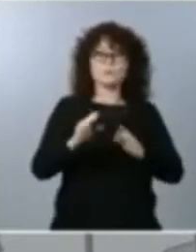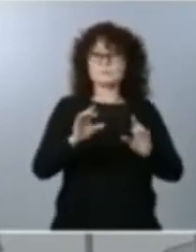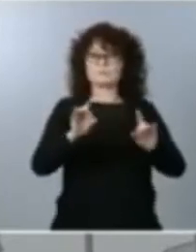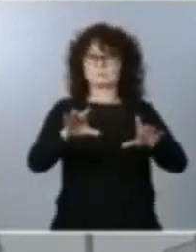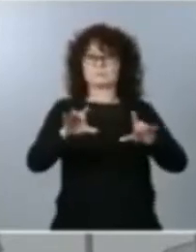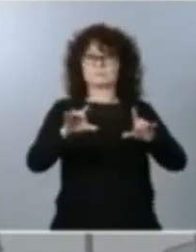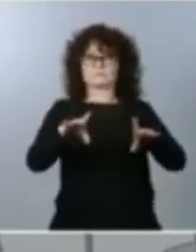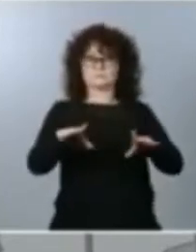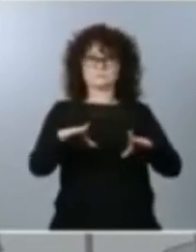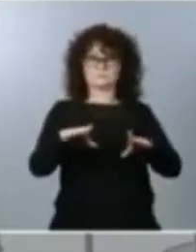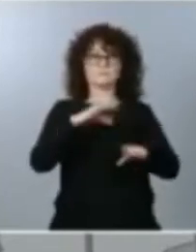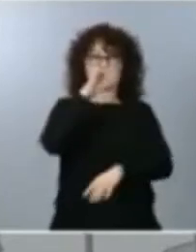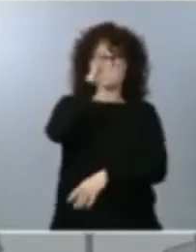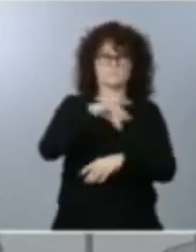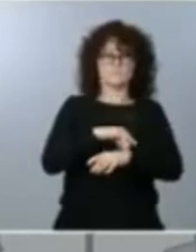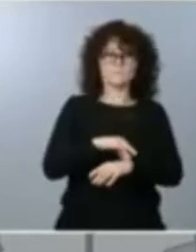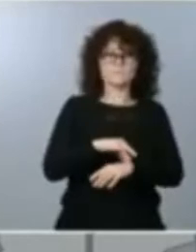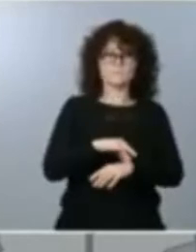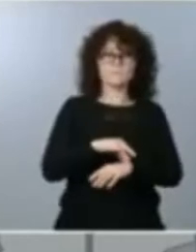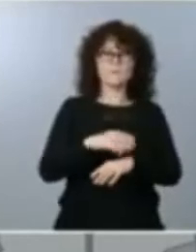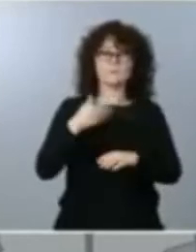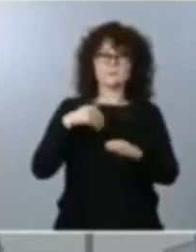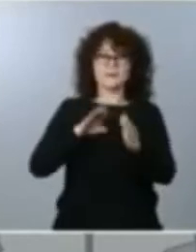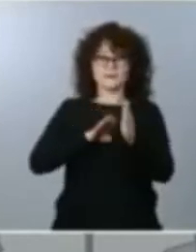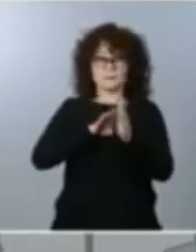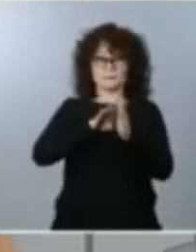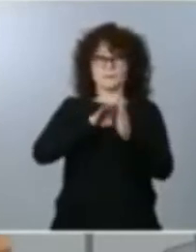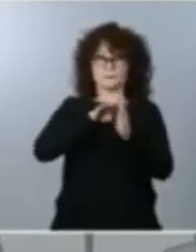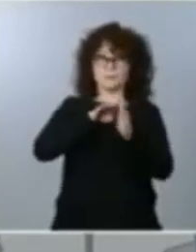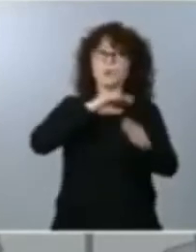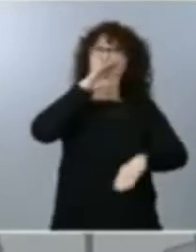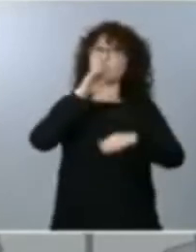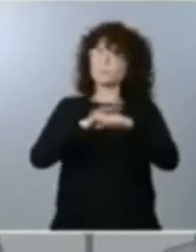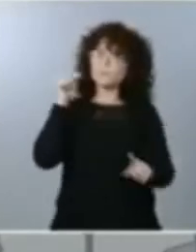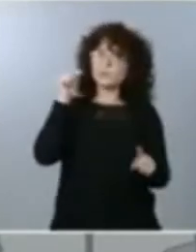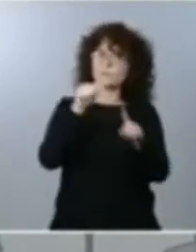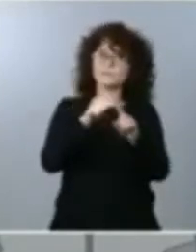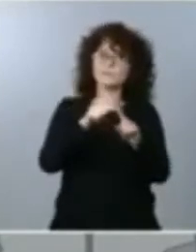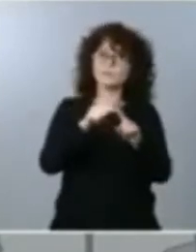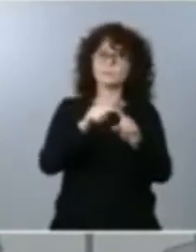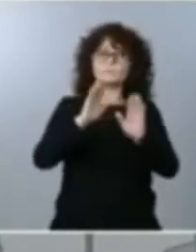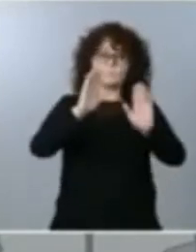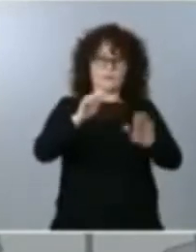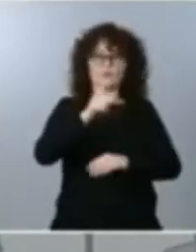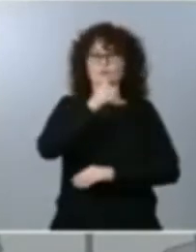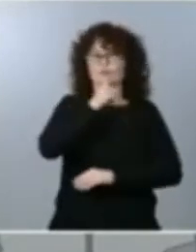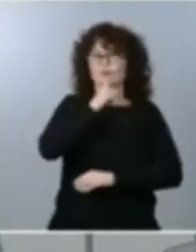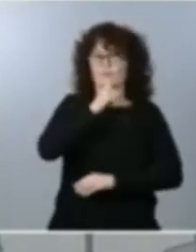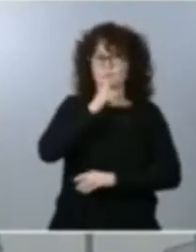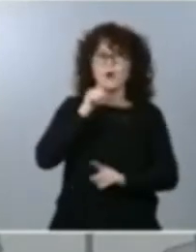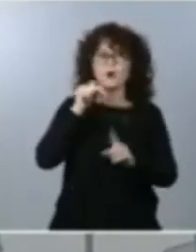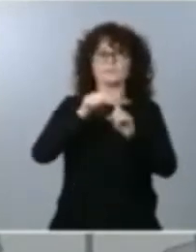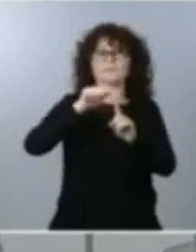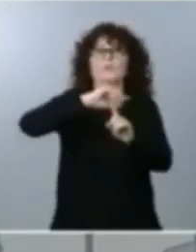curva, cumpliendo el objetivo que nos habíamos marcado, aunque es verdad que estamos aún lejos de él y por tanto no podemos bajar la guardia. Y es lograr